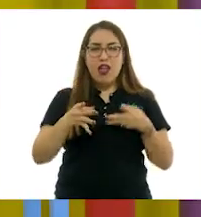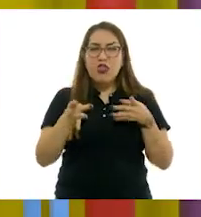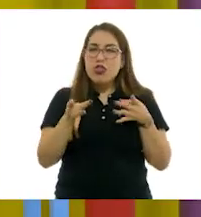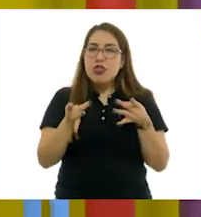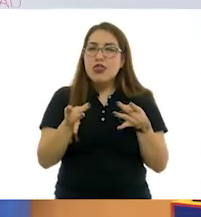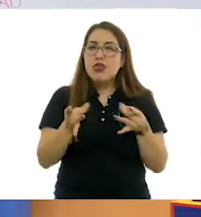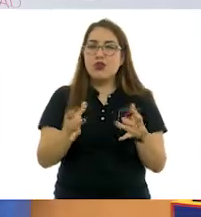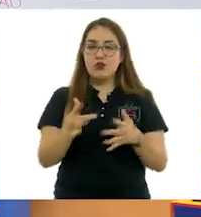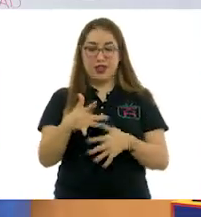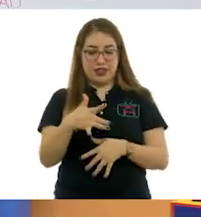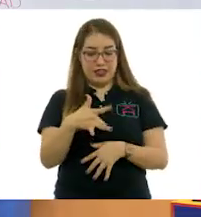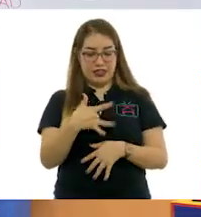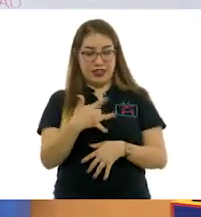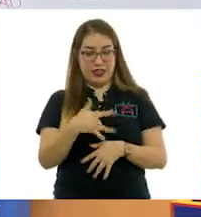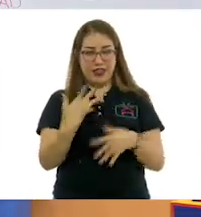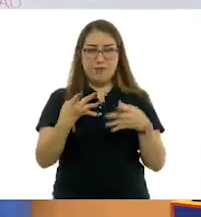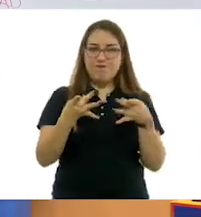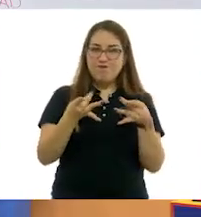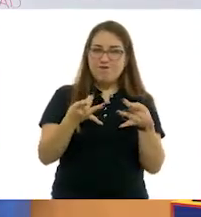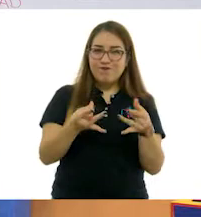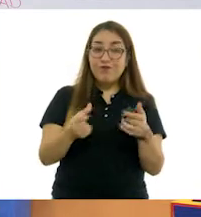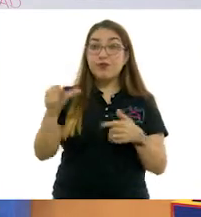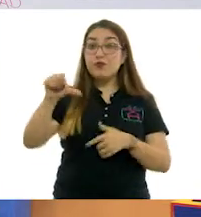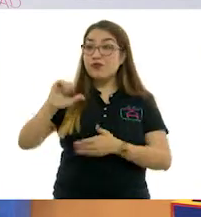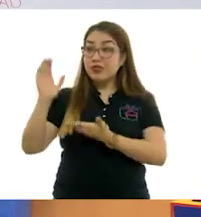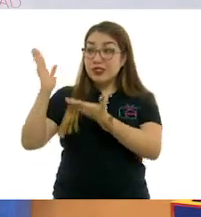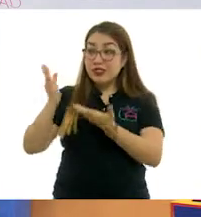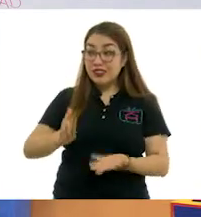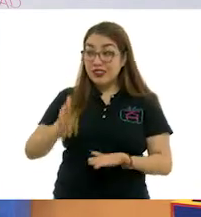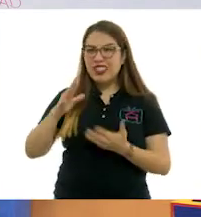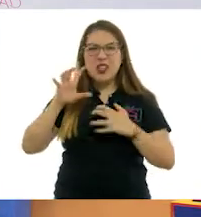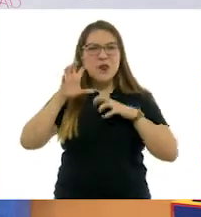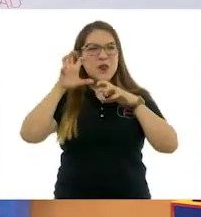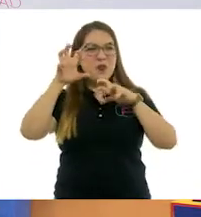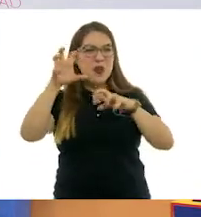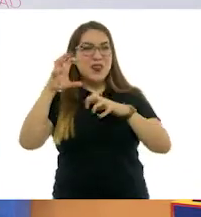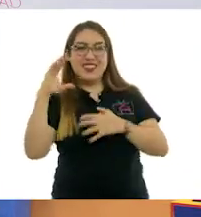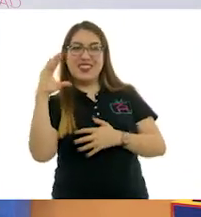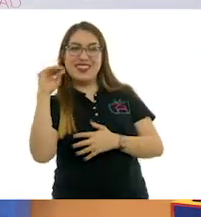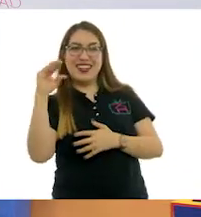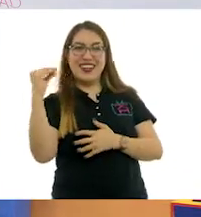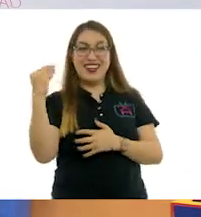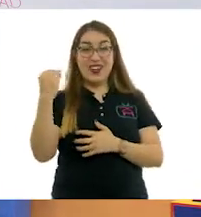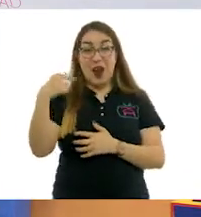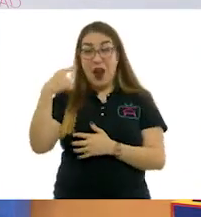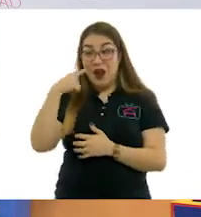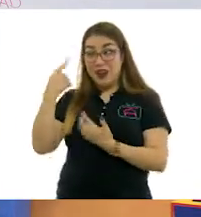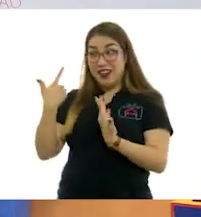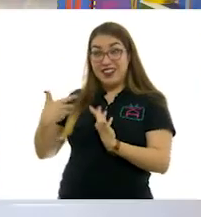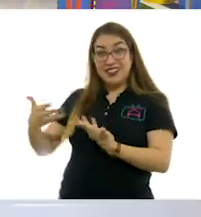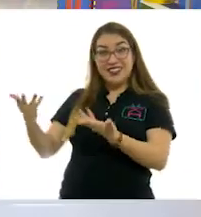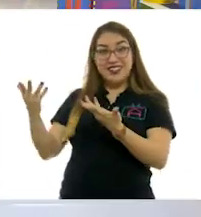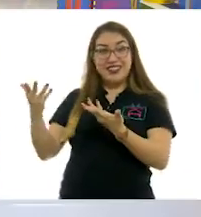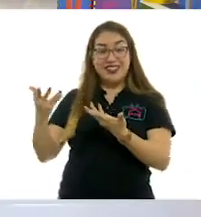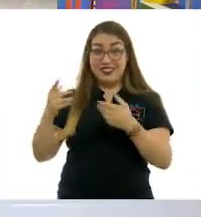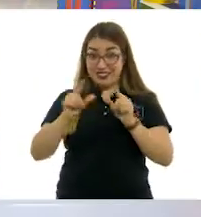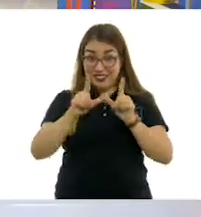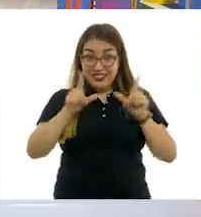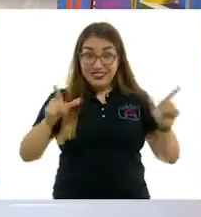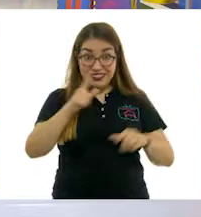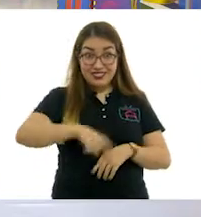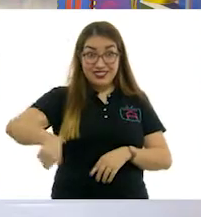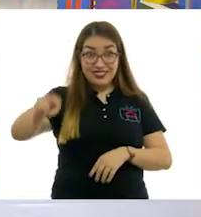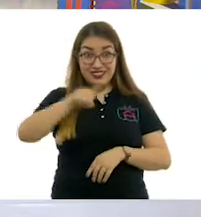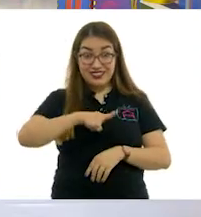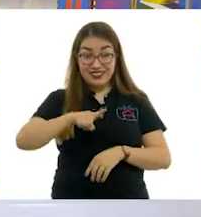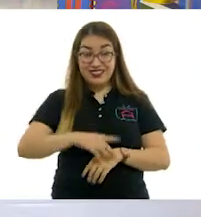textura. Y hoy nos acaba de llegar Monstrilio con una cápsula sobre la textura. ¿Te parece si lo vemos? Niñas y niños, ¿están preparados?